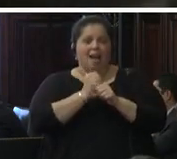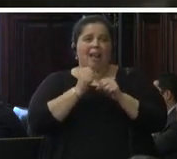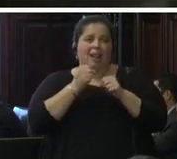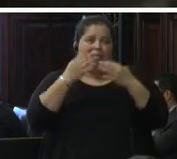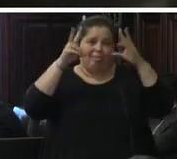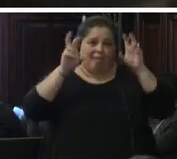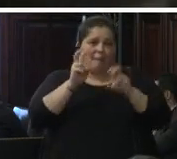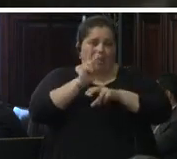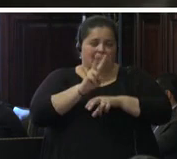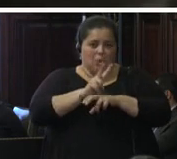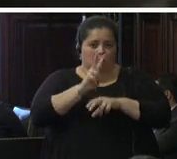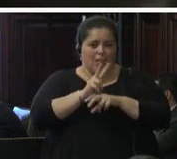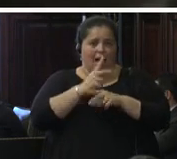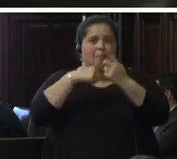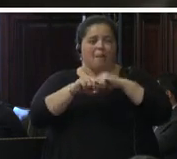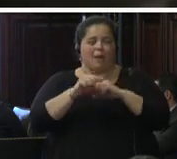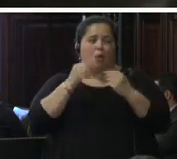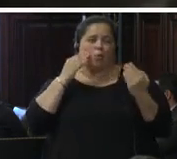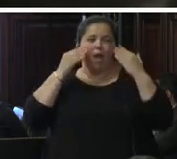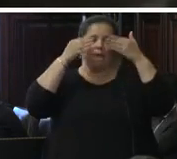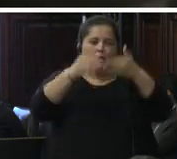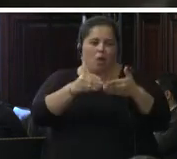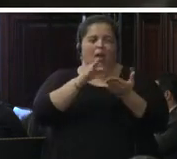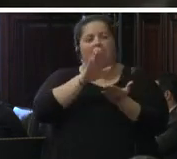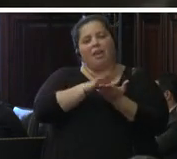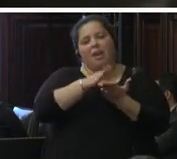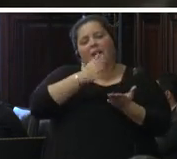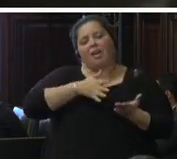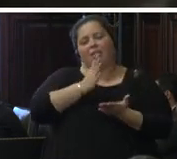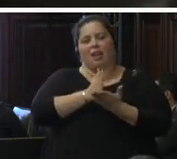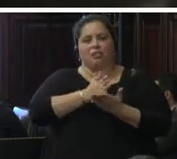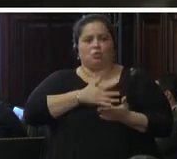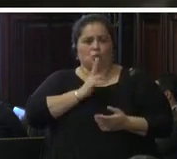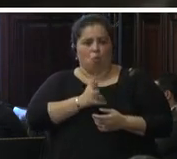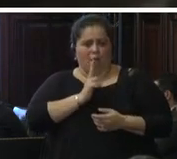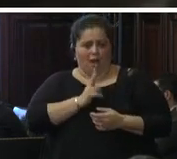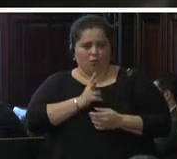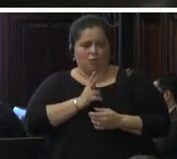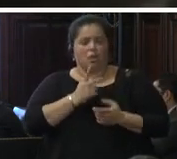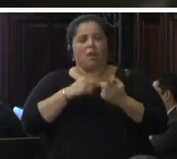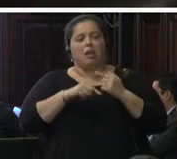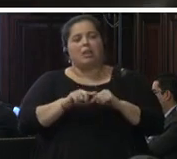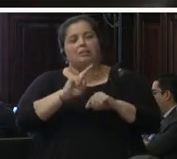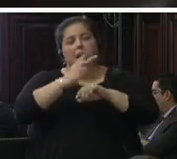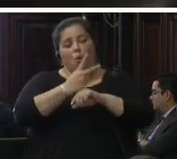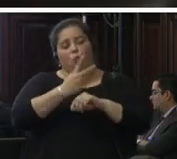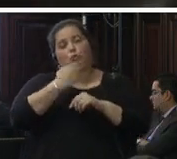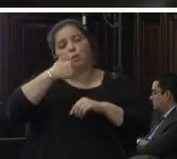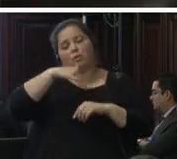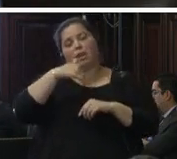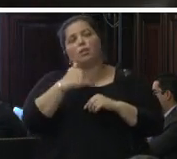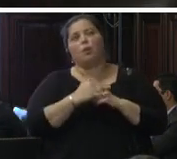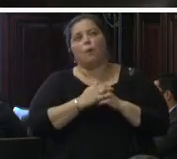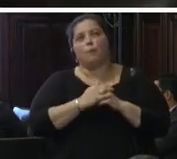de los derechos humanos y del sistema acusatorio un punto el segundo entiendo hay una